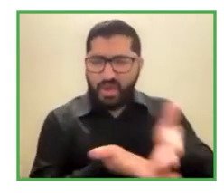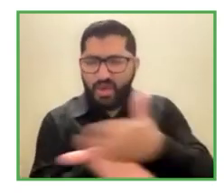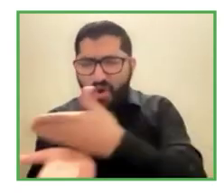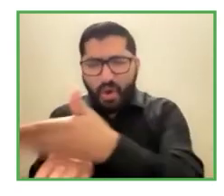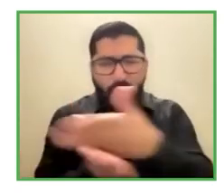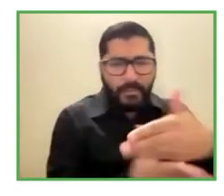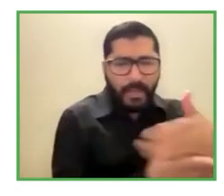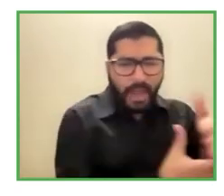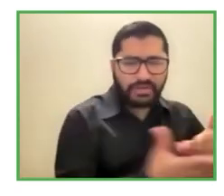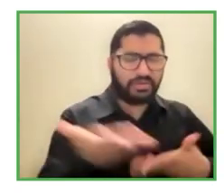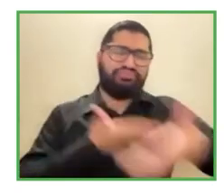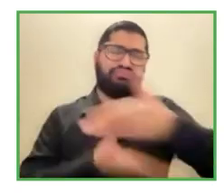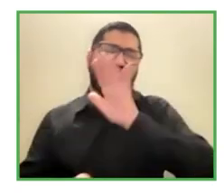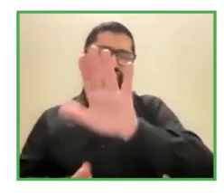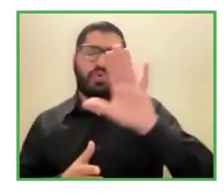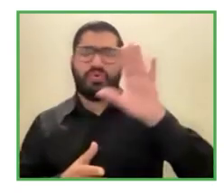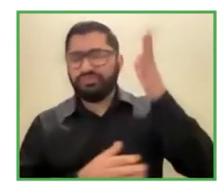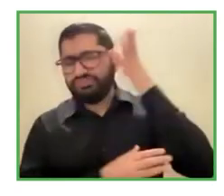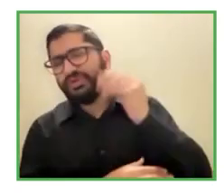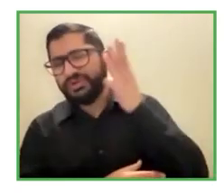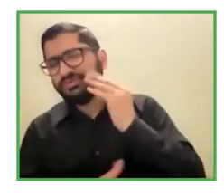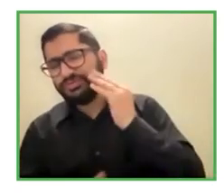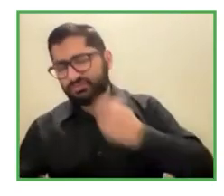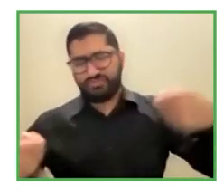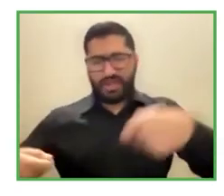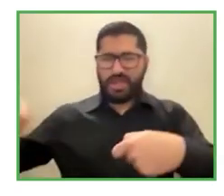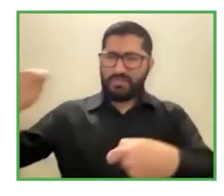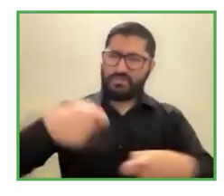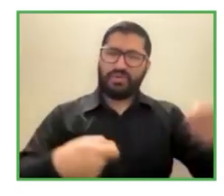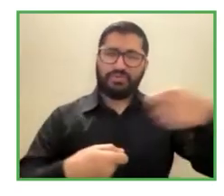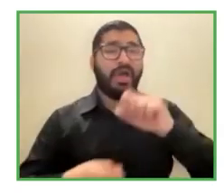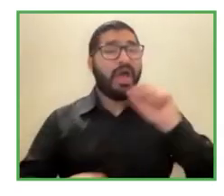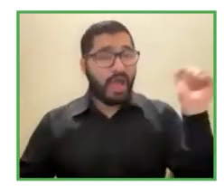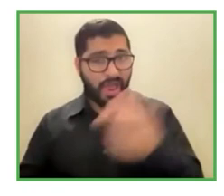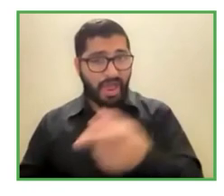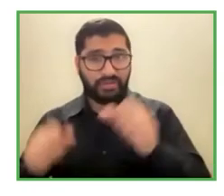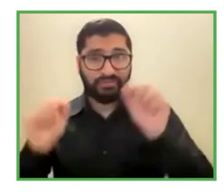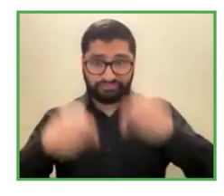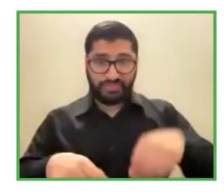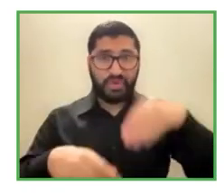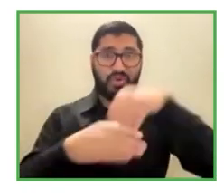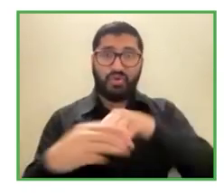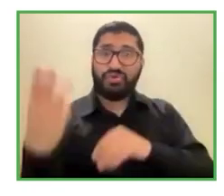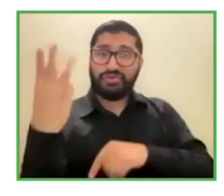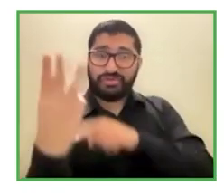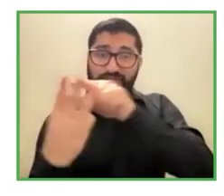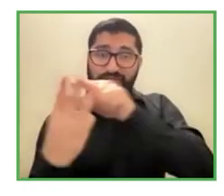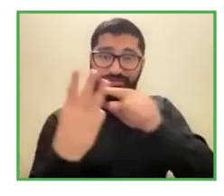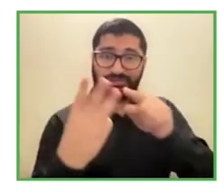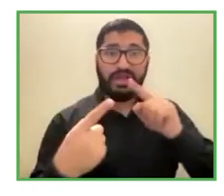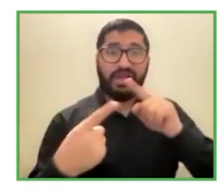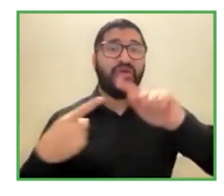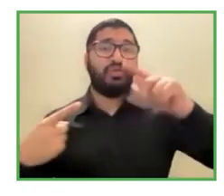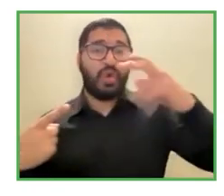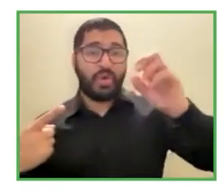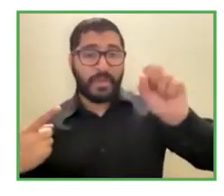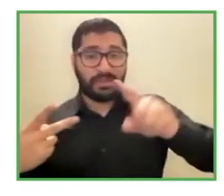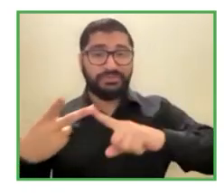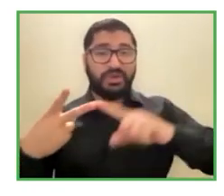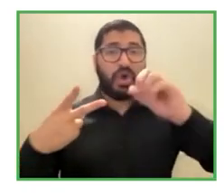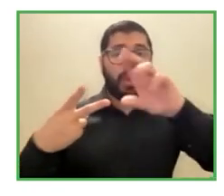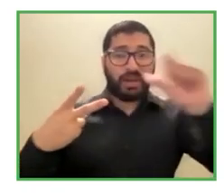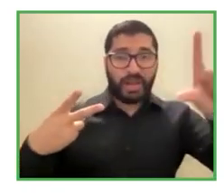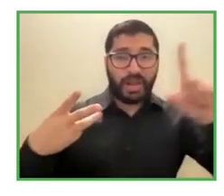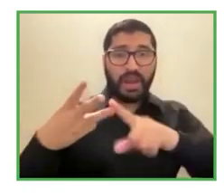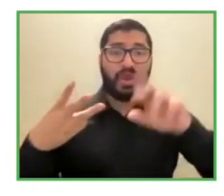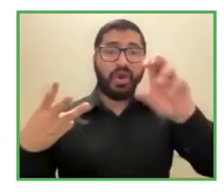Thomas Cornelia Rodrigo una pregunta general solo en lo que le ha tocado vivir como proyecto como